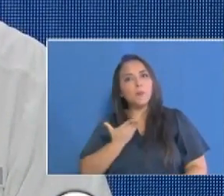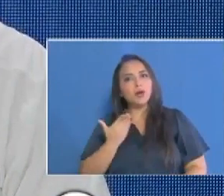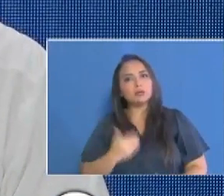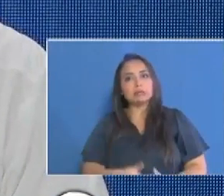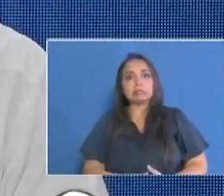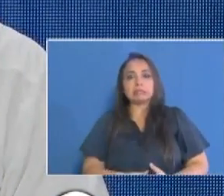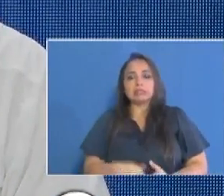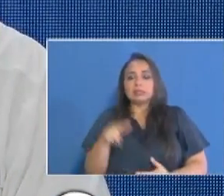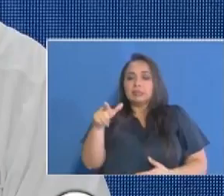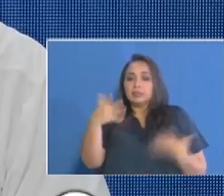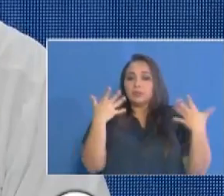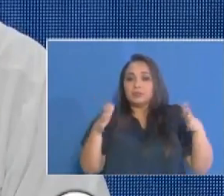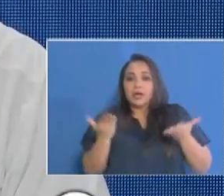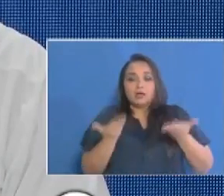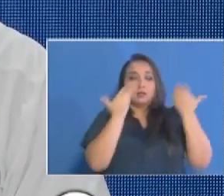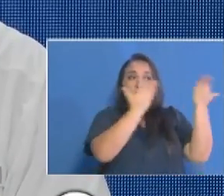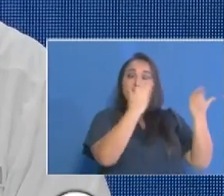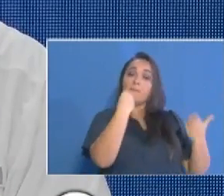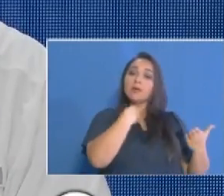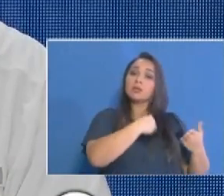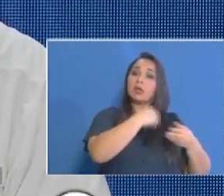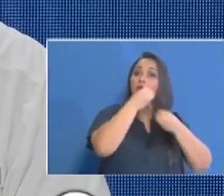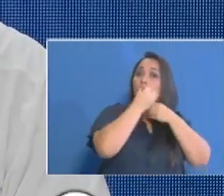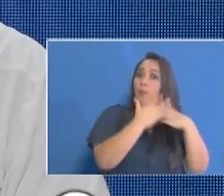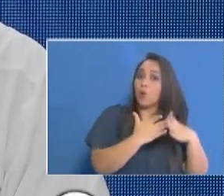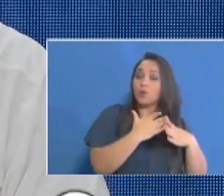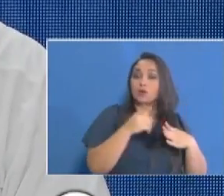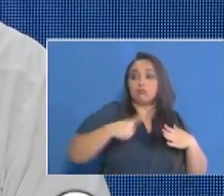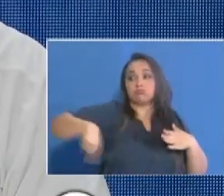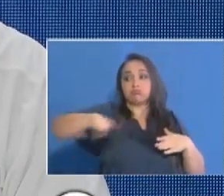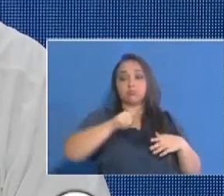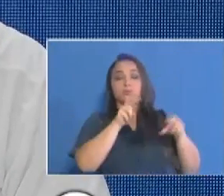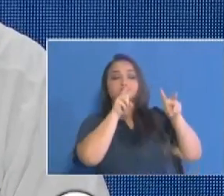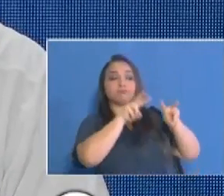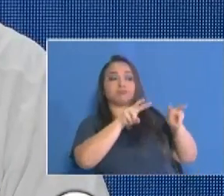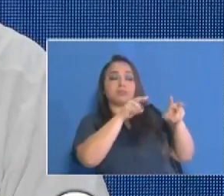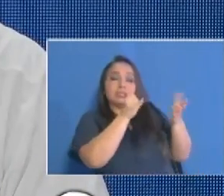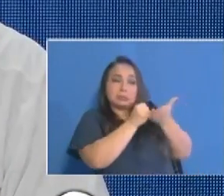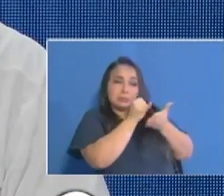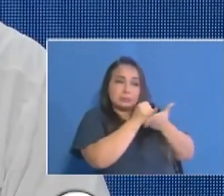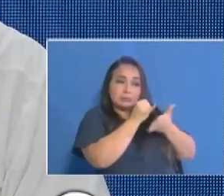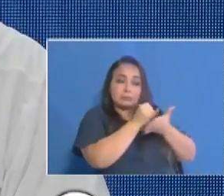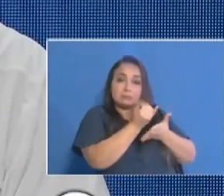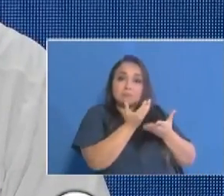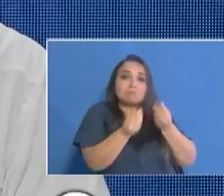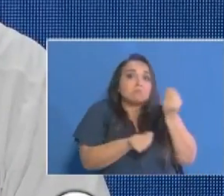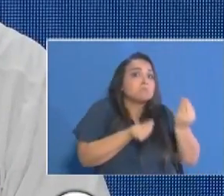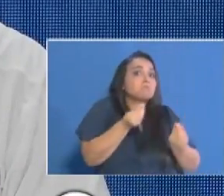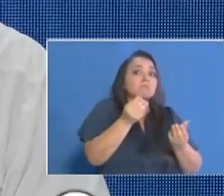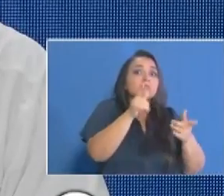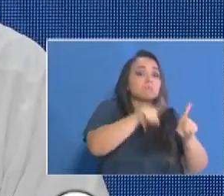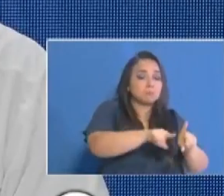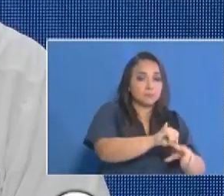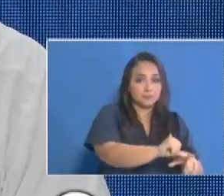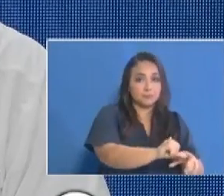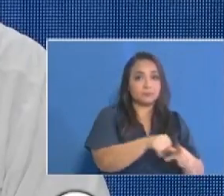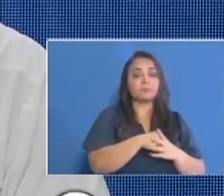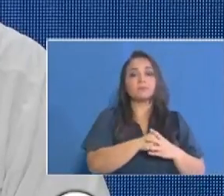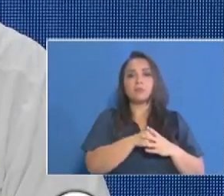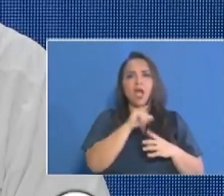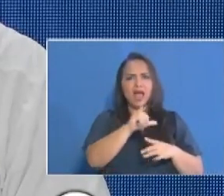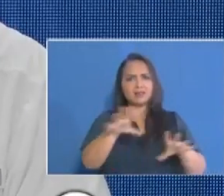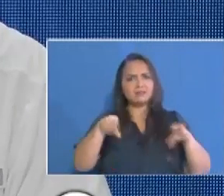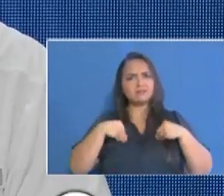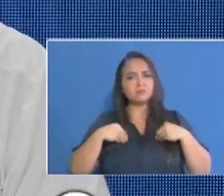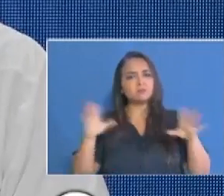manos del ministerio público a quien le corresponde realizar las investigaciones pertinentes esto no puede ser